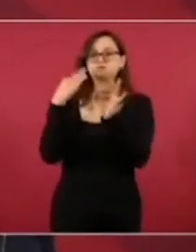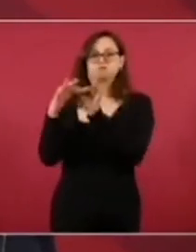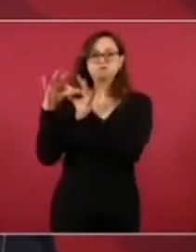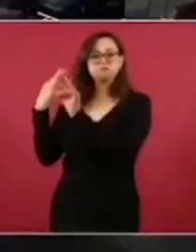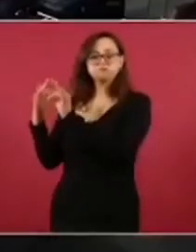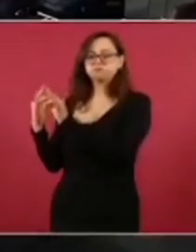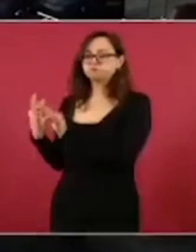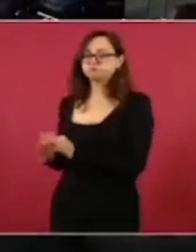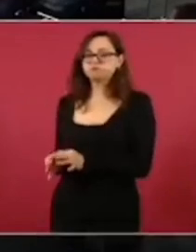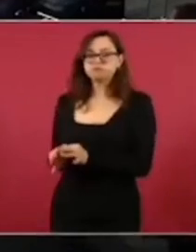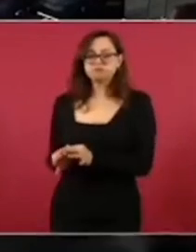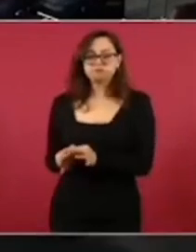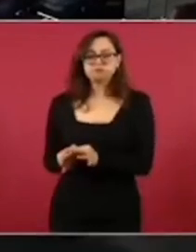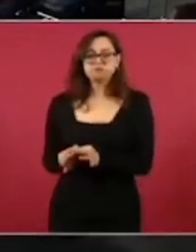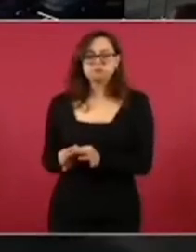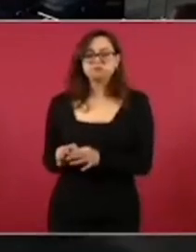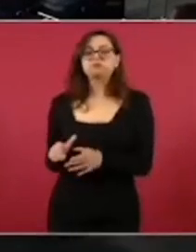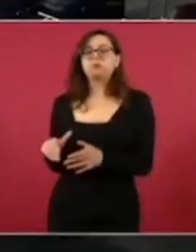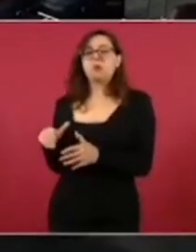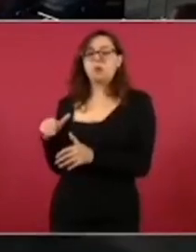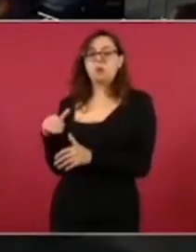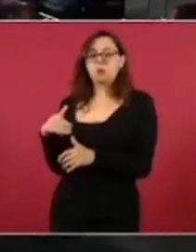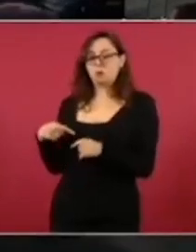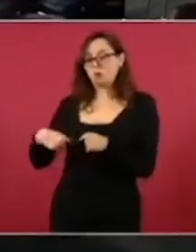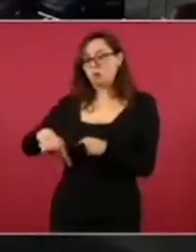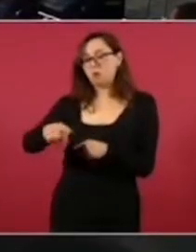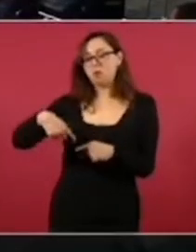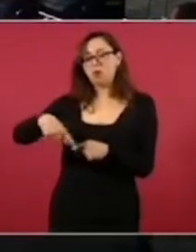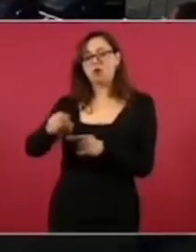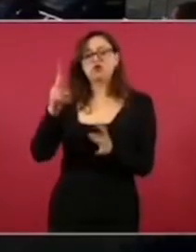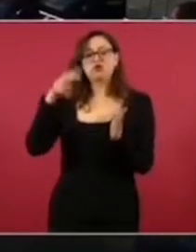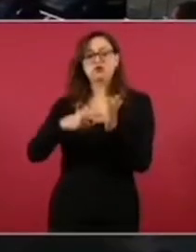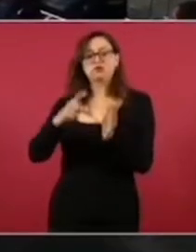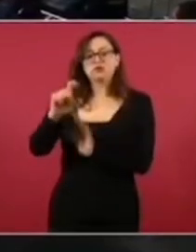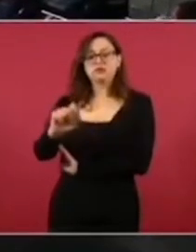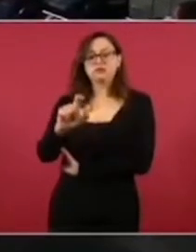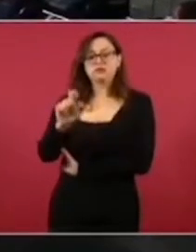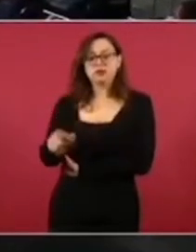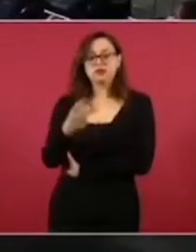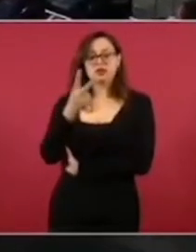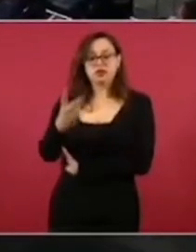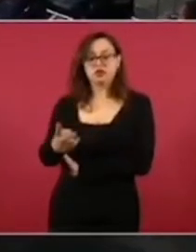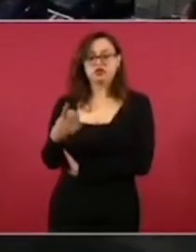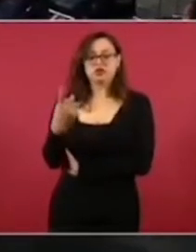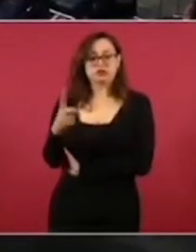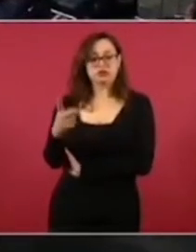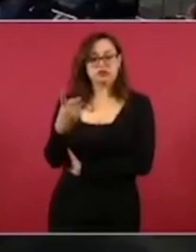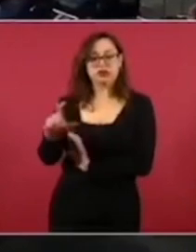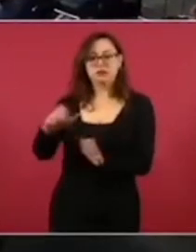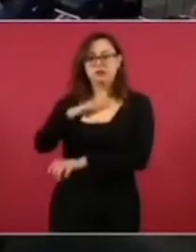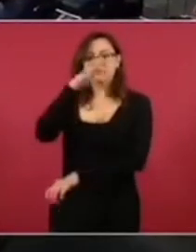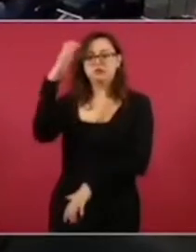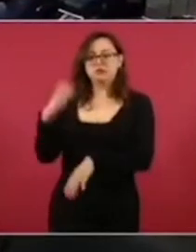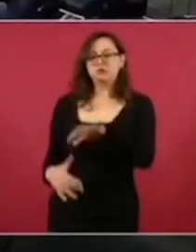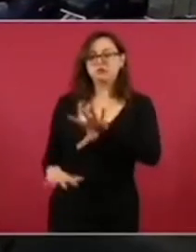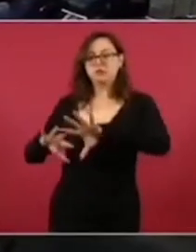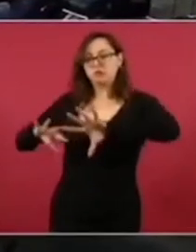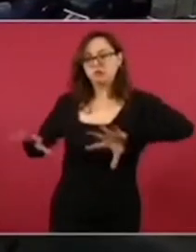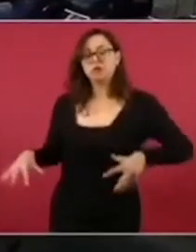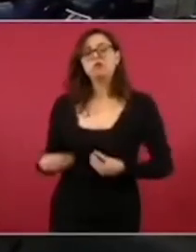finales de este año, seis más, ya van a ser doce